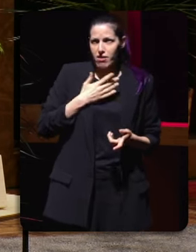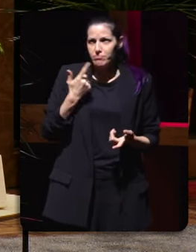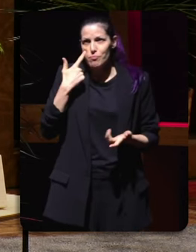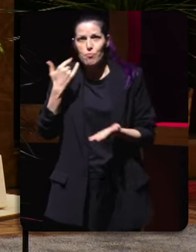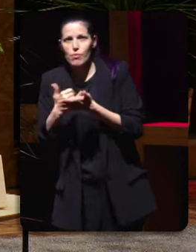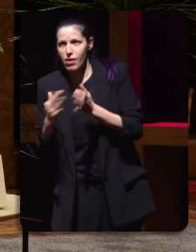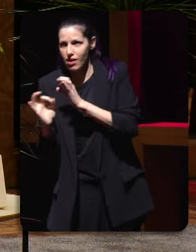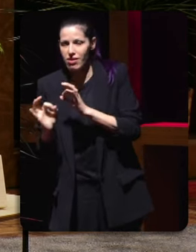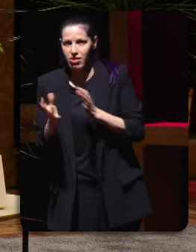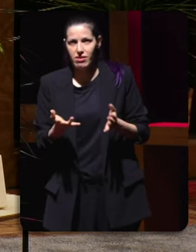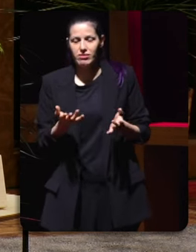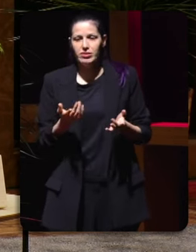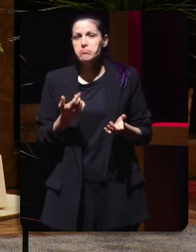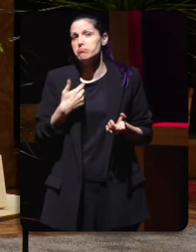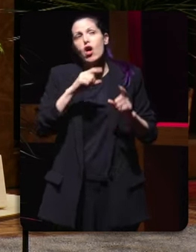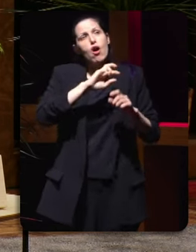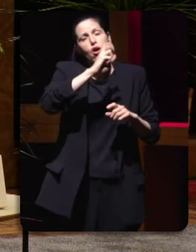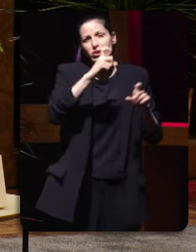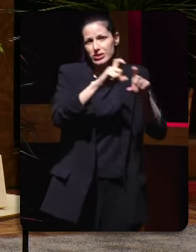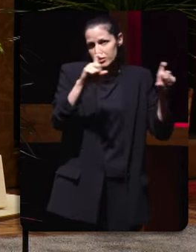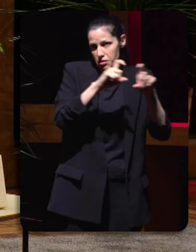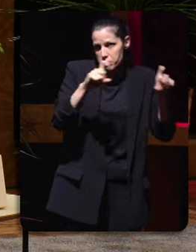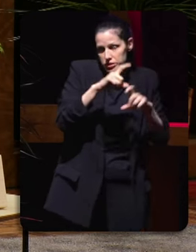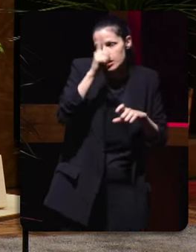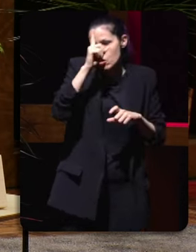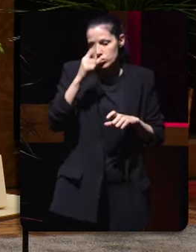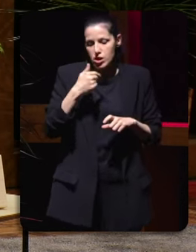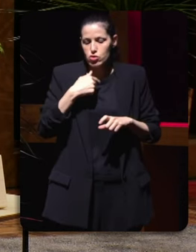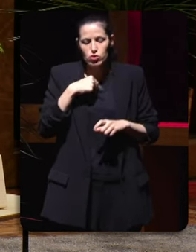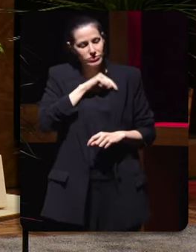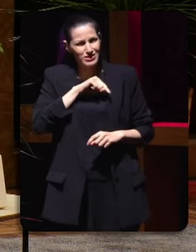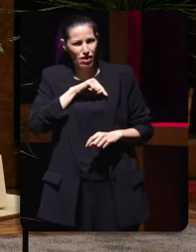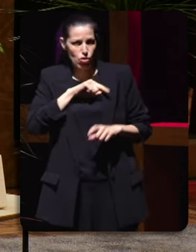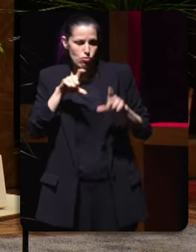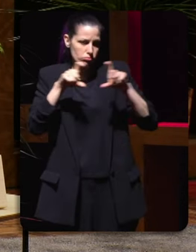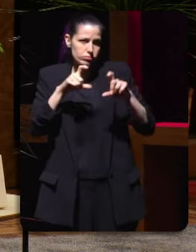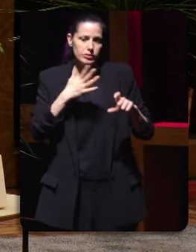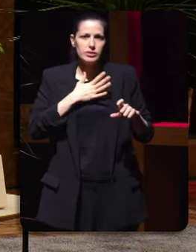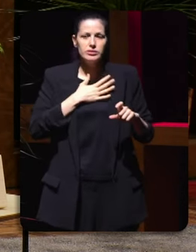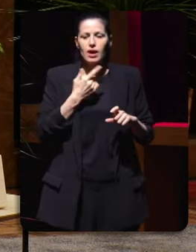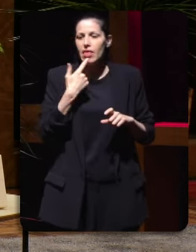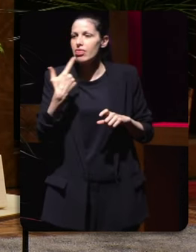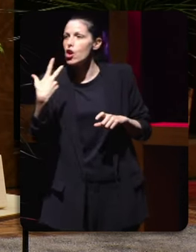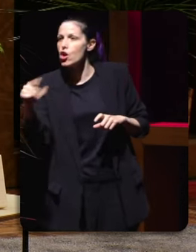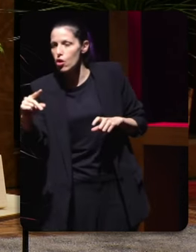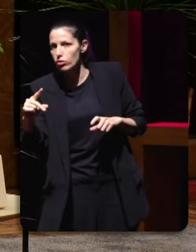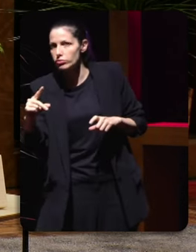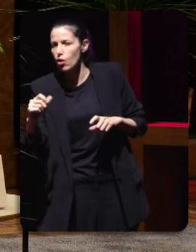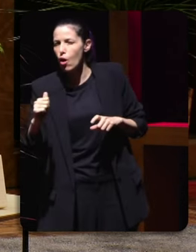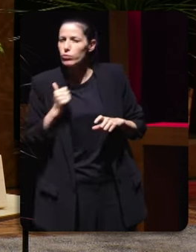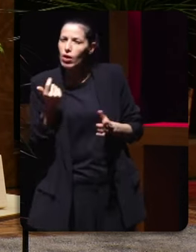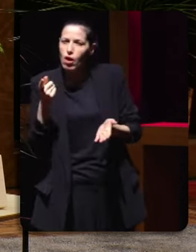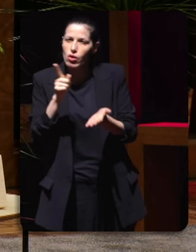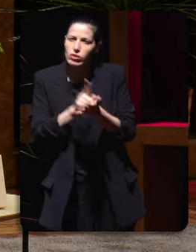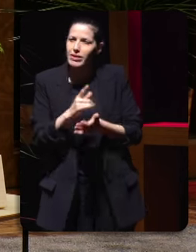nas outras empresas pero eu sempre ti ben a percepción de que na miña empresa se ti des que non xa non podes volver a decir que sí nunca máis quero